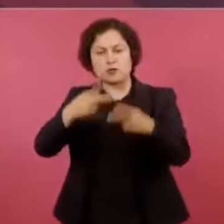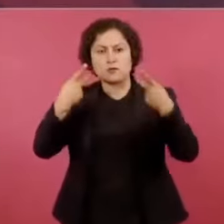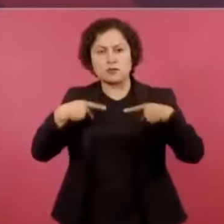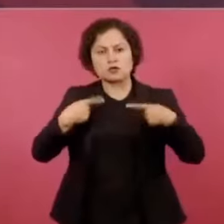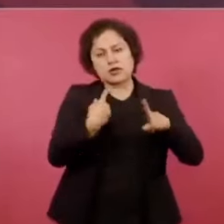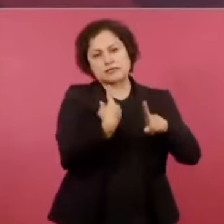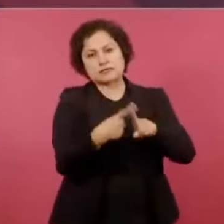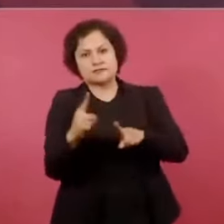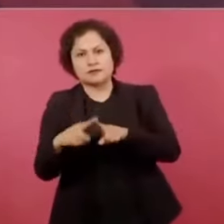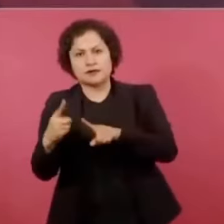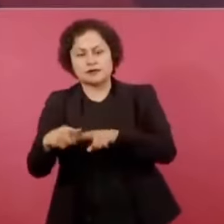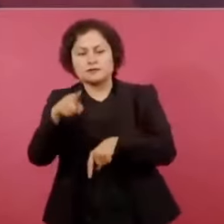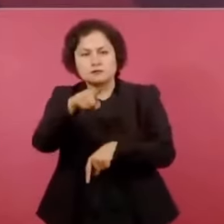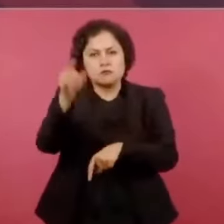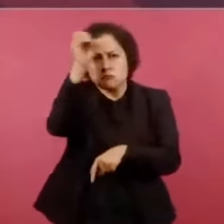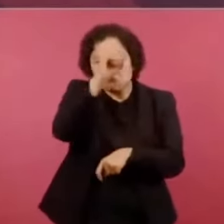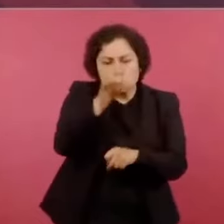La verdad,